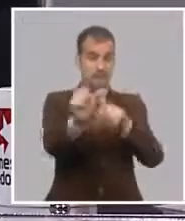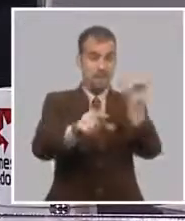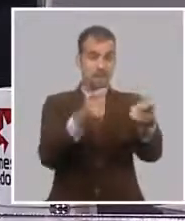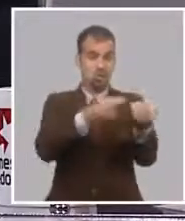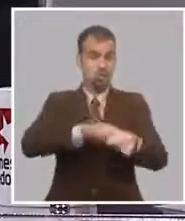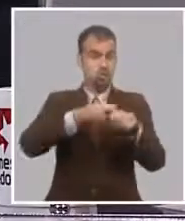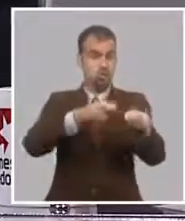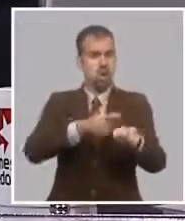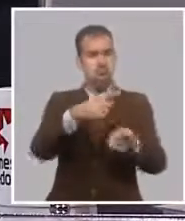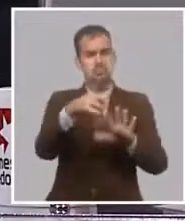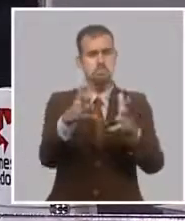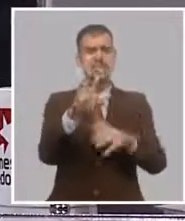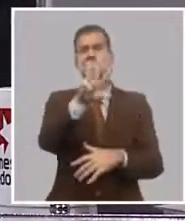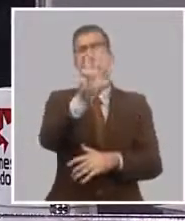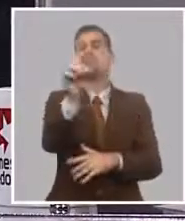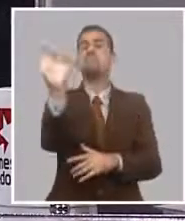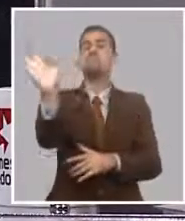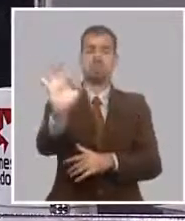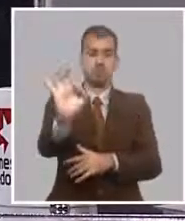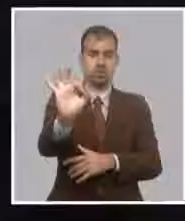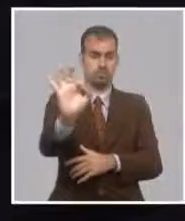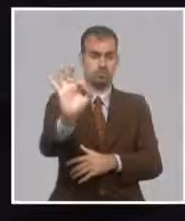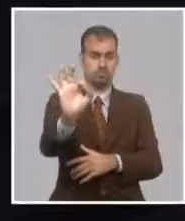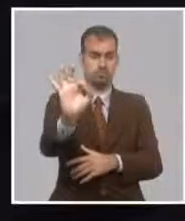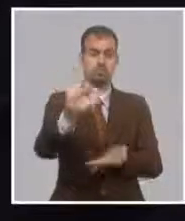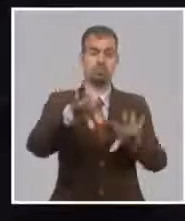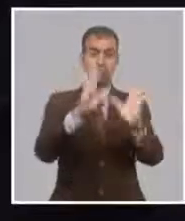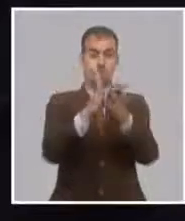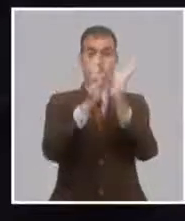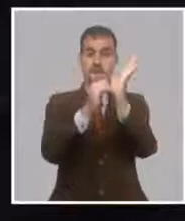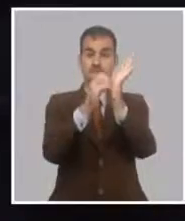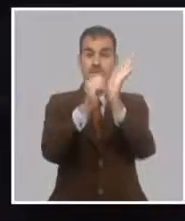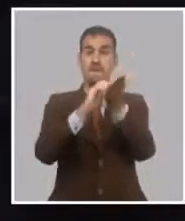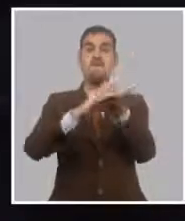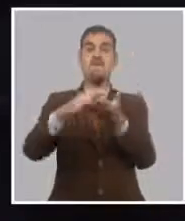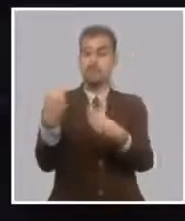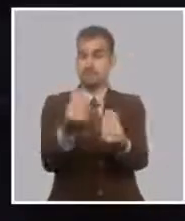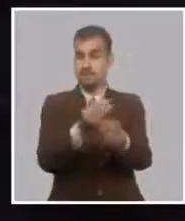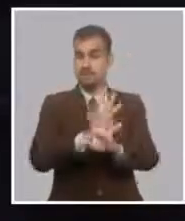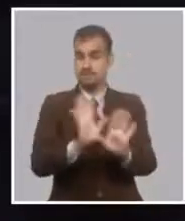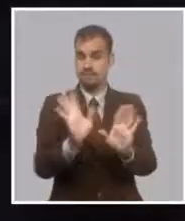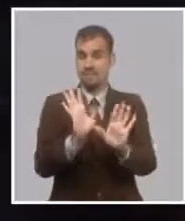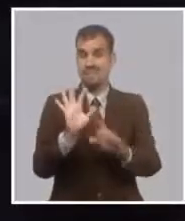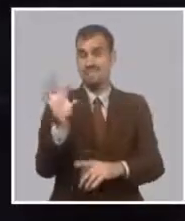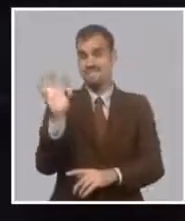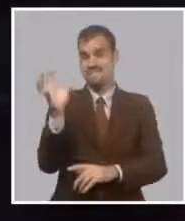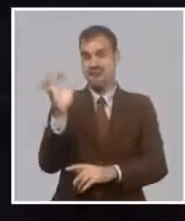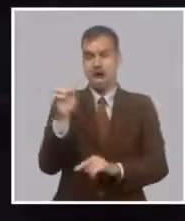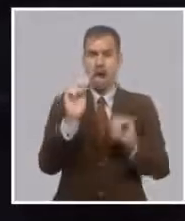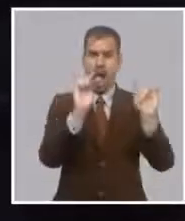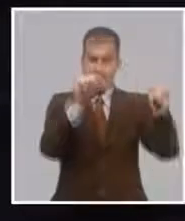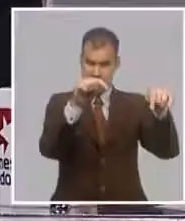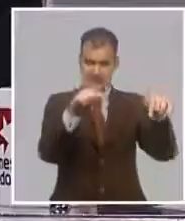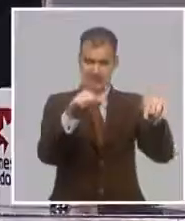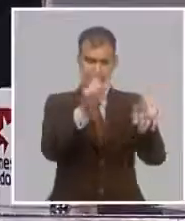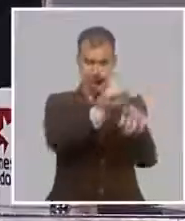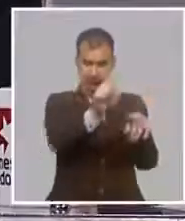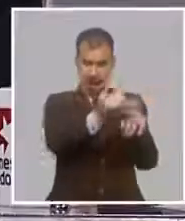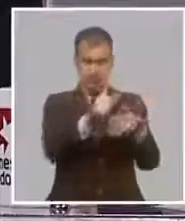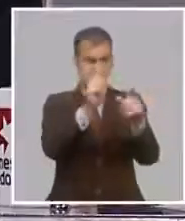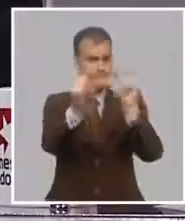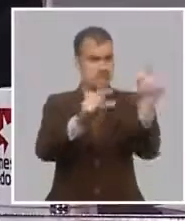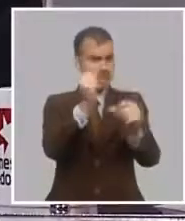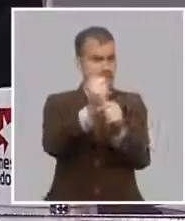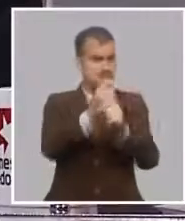aproximadamente el 31% de los créditos que se dieron. O sea que en la banca esto es un sector con una fuerte